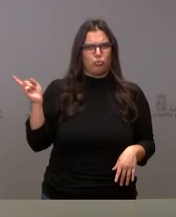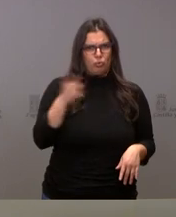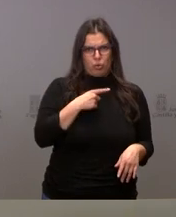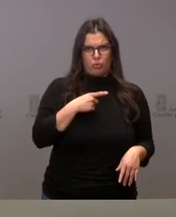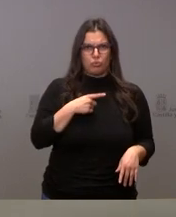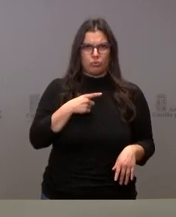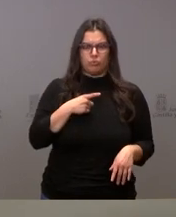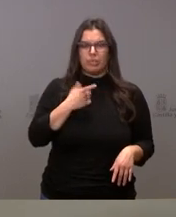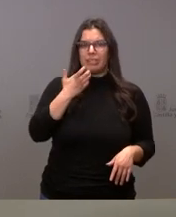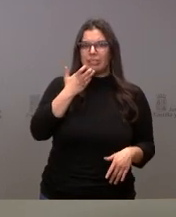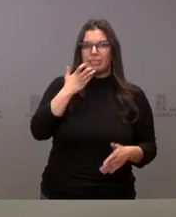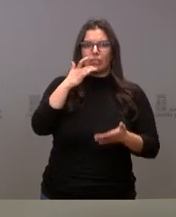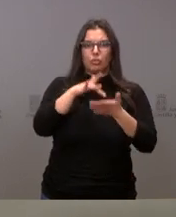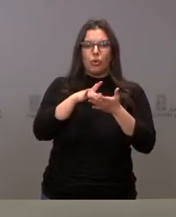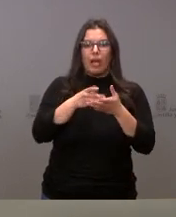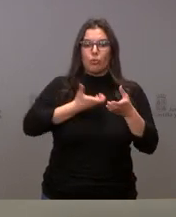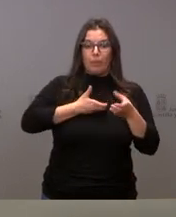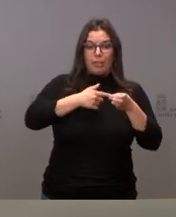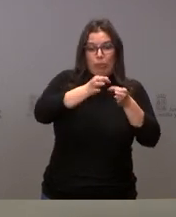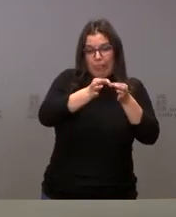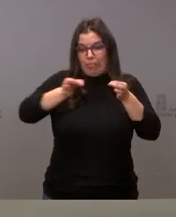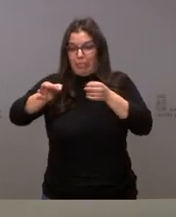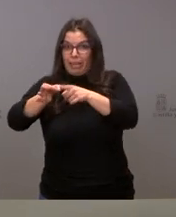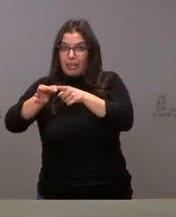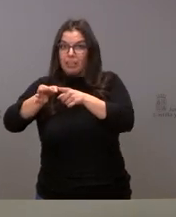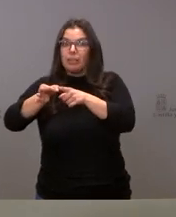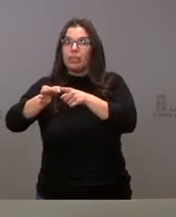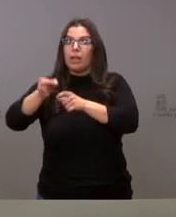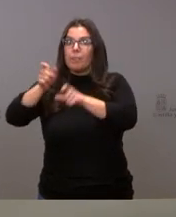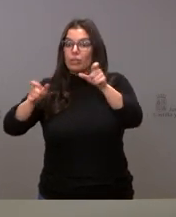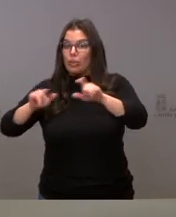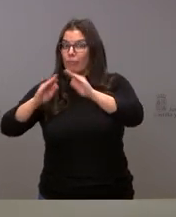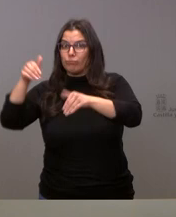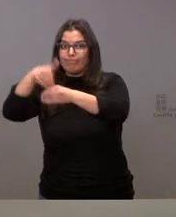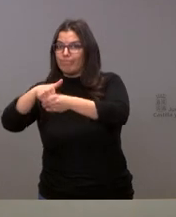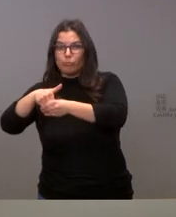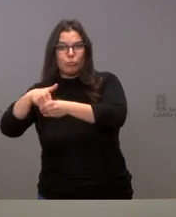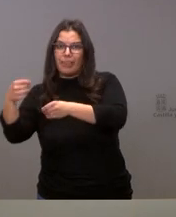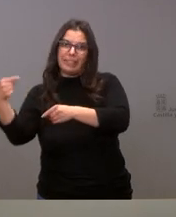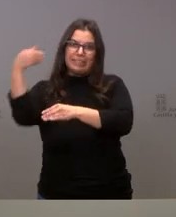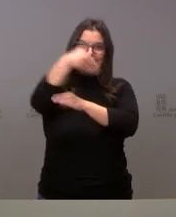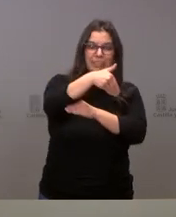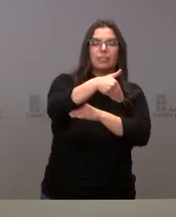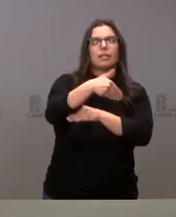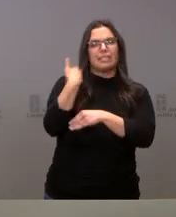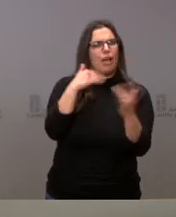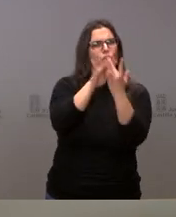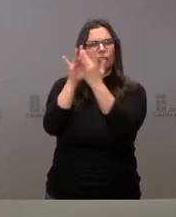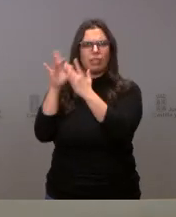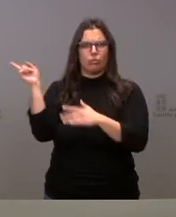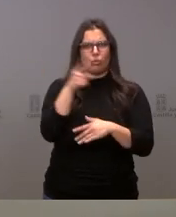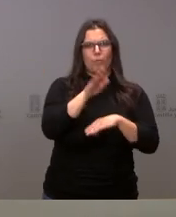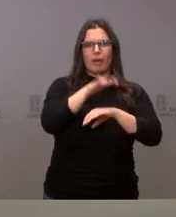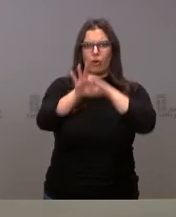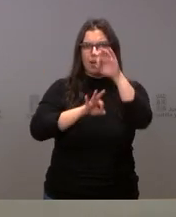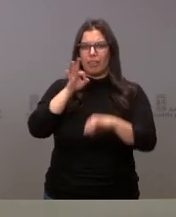que disponen algún tipo de entidad local menor en la que haya personas que no tengan mesa y tengan que desplazarse a otros lugares para que nos